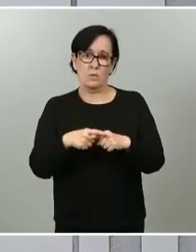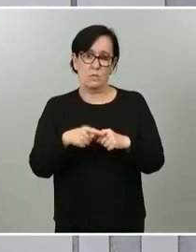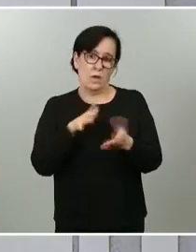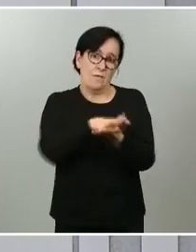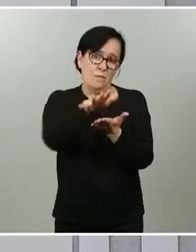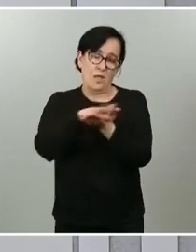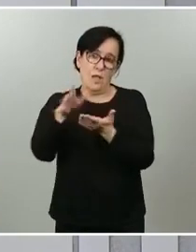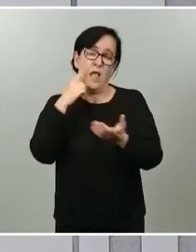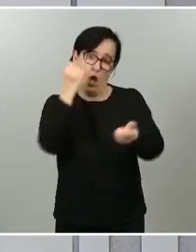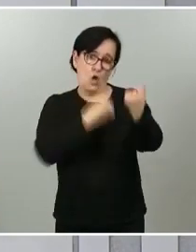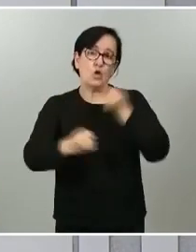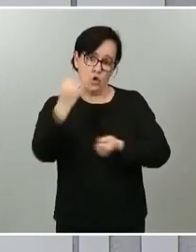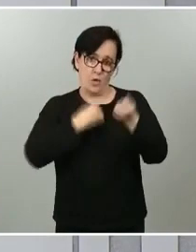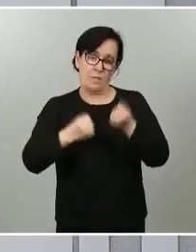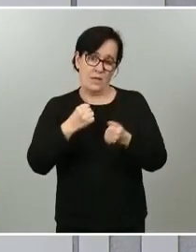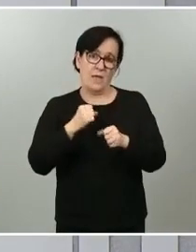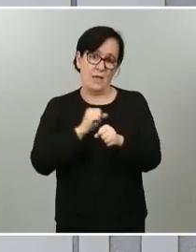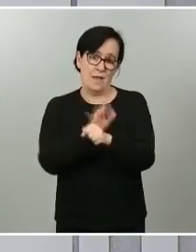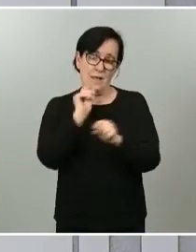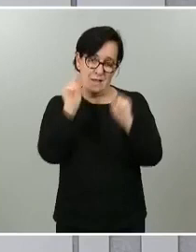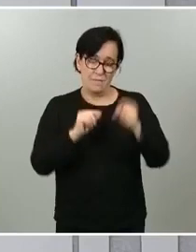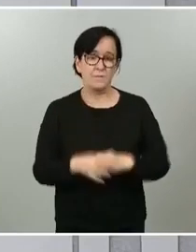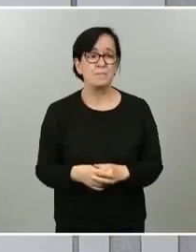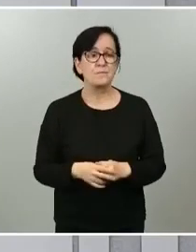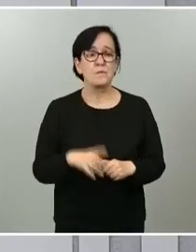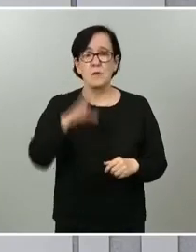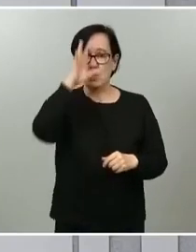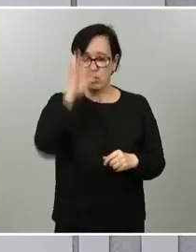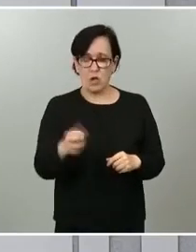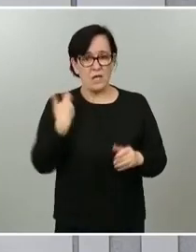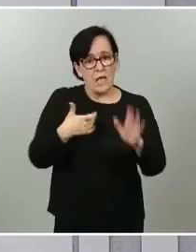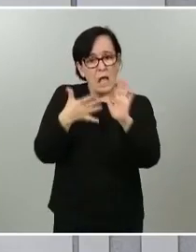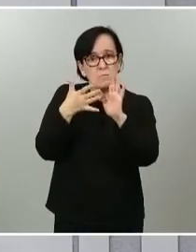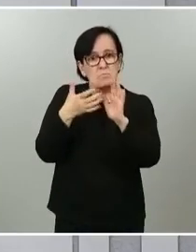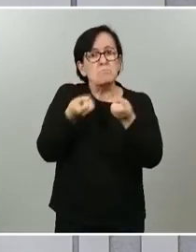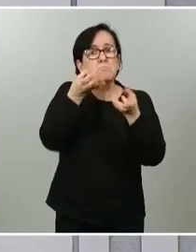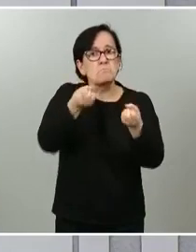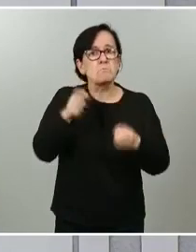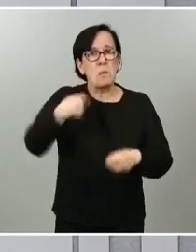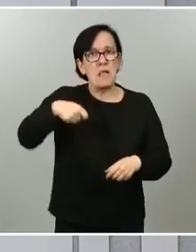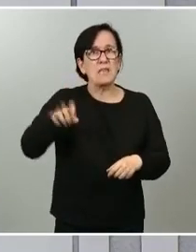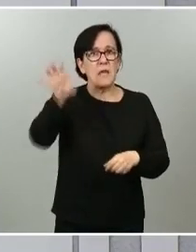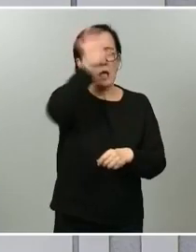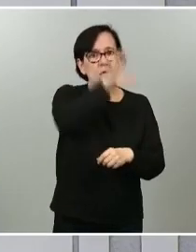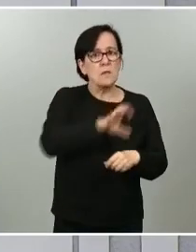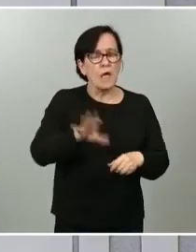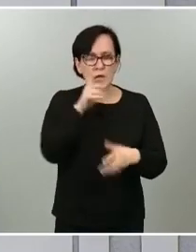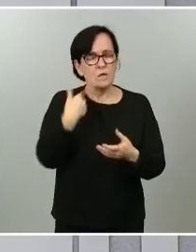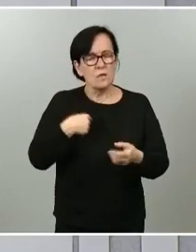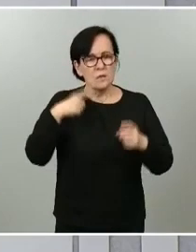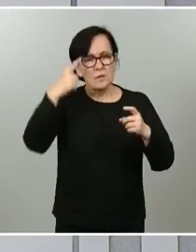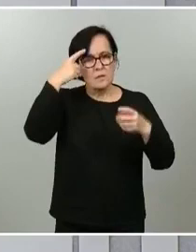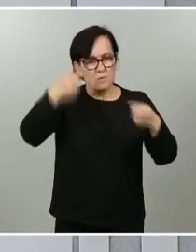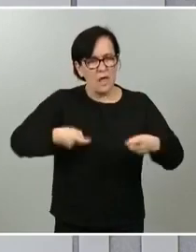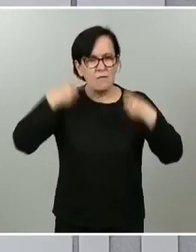economía esta pandemia. Yo creo que así lo han expresado los presidentes, son todos conscientes del esfuerzo que estamos realizando